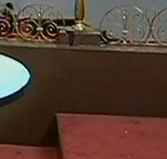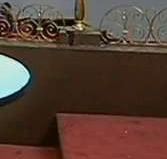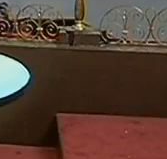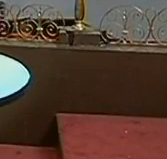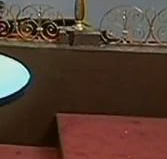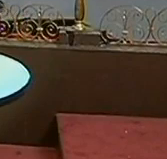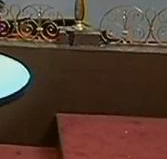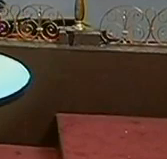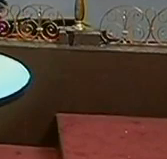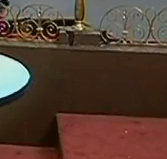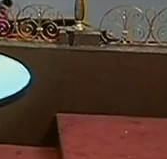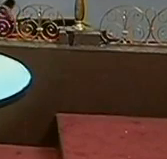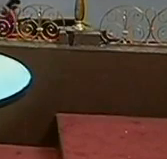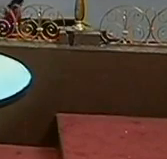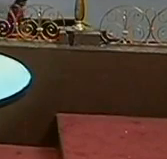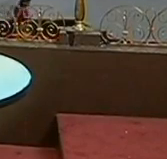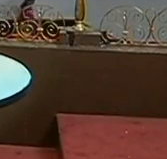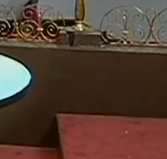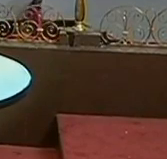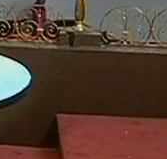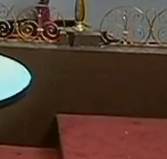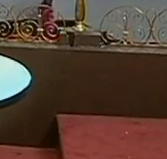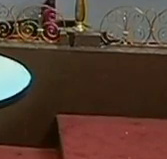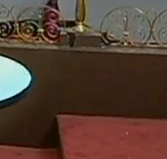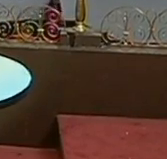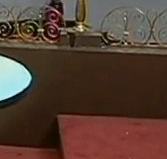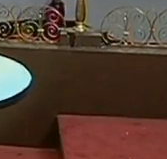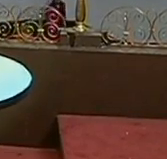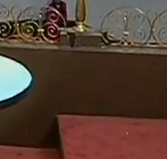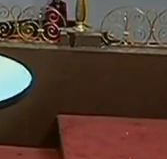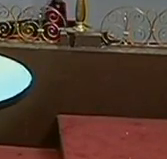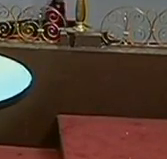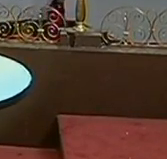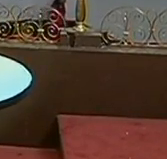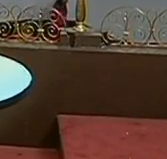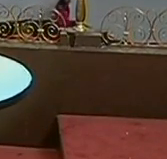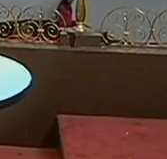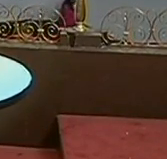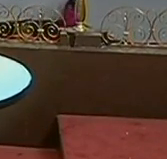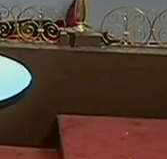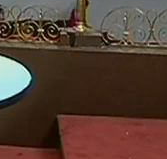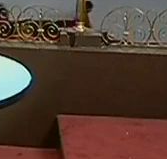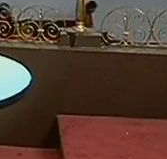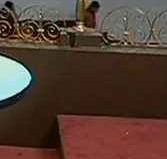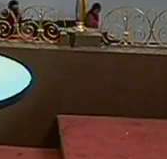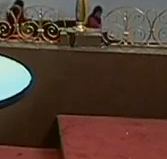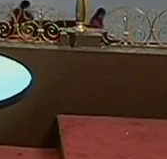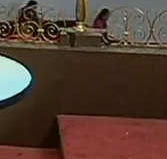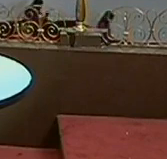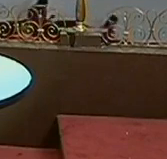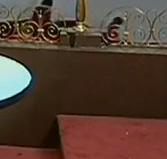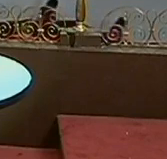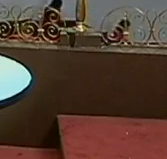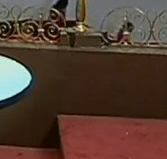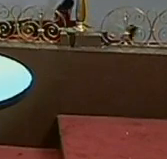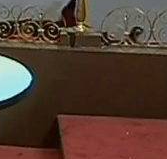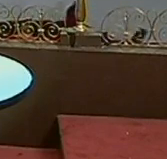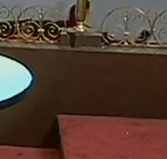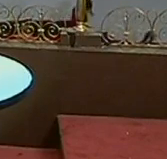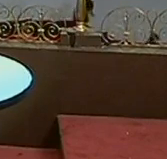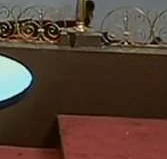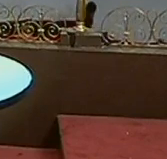El país Actualmente Tiene como bandera La paz Ante las agresiones Que ha venido recibiendo Por parte del gobierno De los Estados Unidos